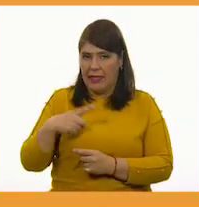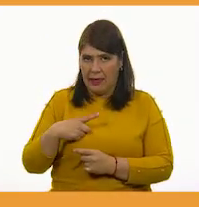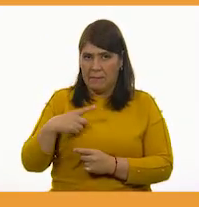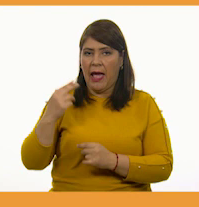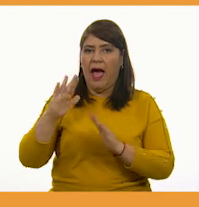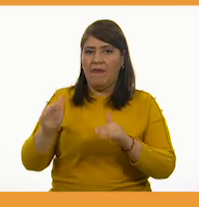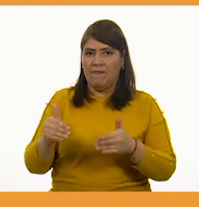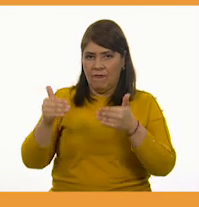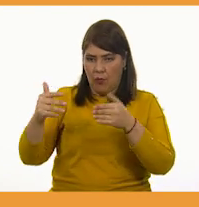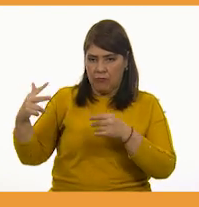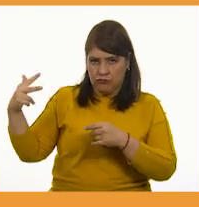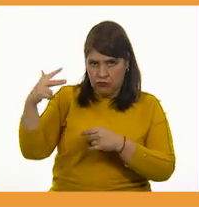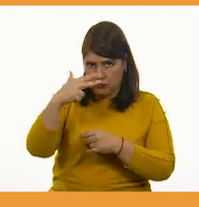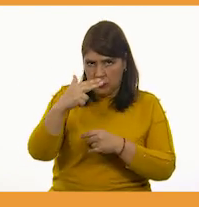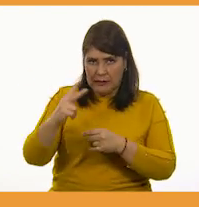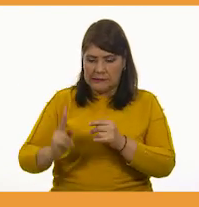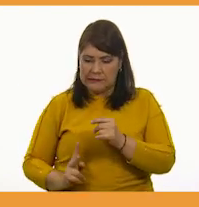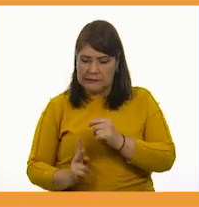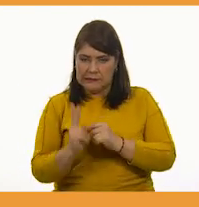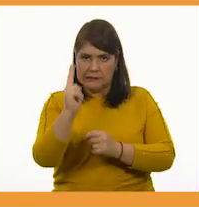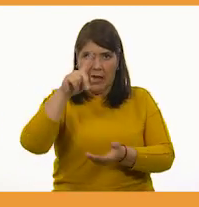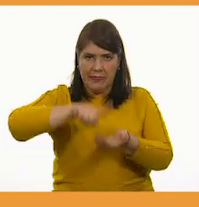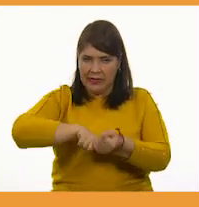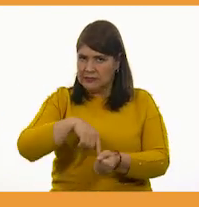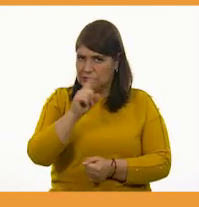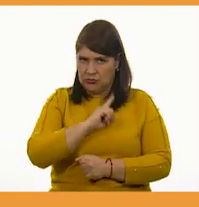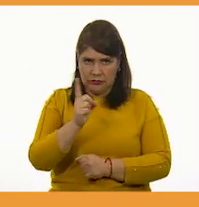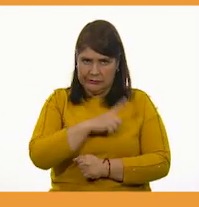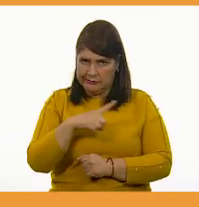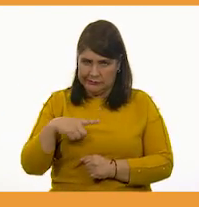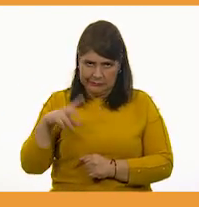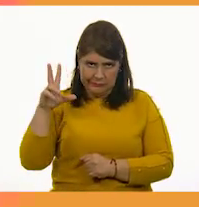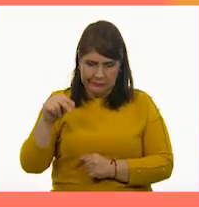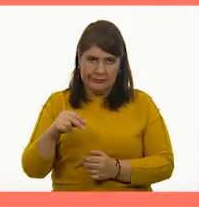fuera de la playera. No introduzcas las tijeras en ella.